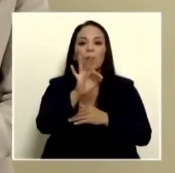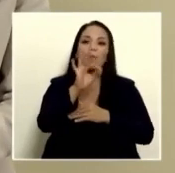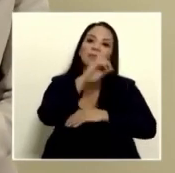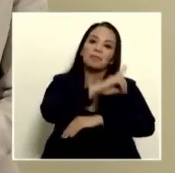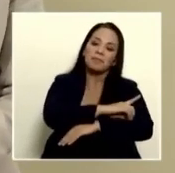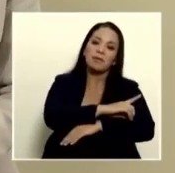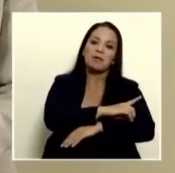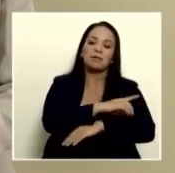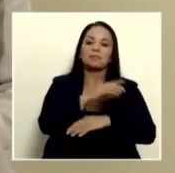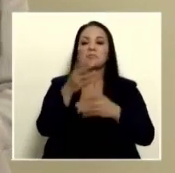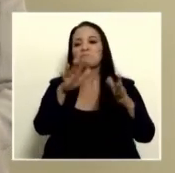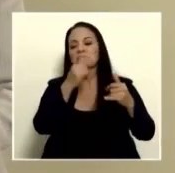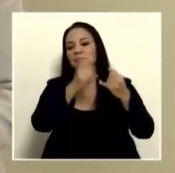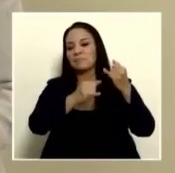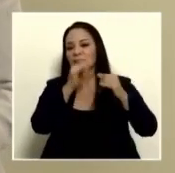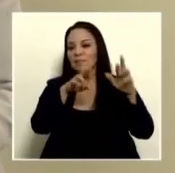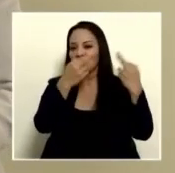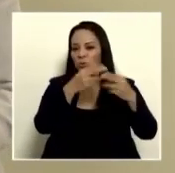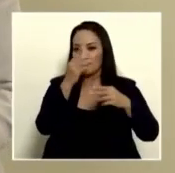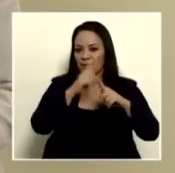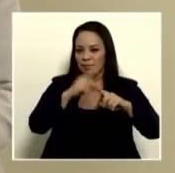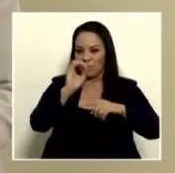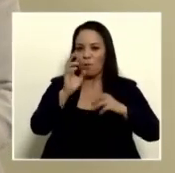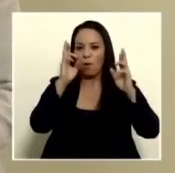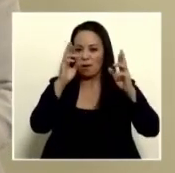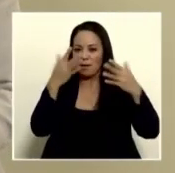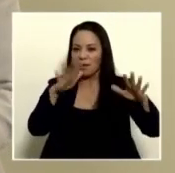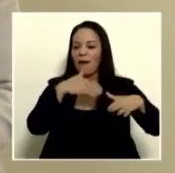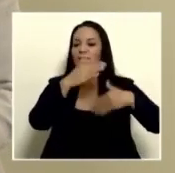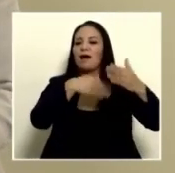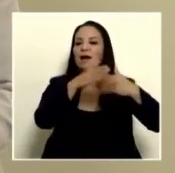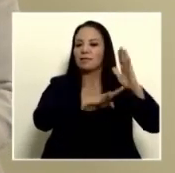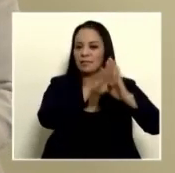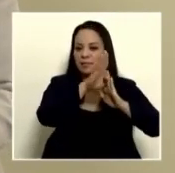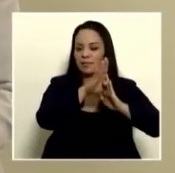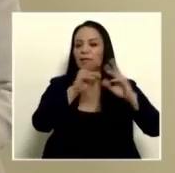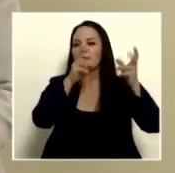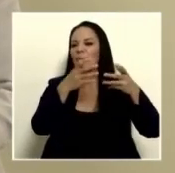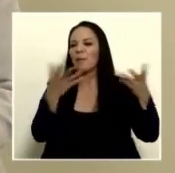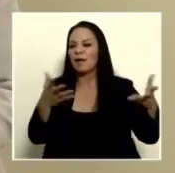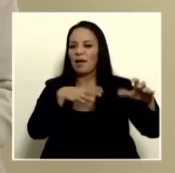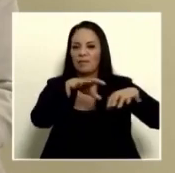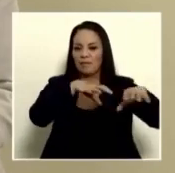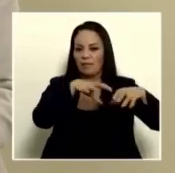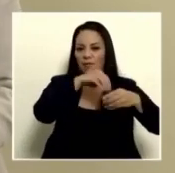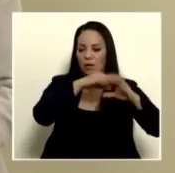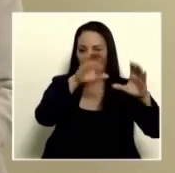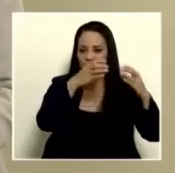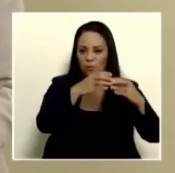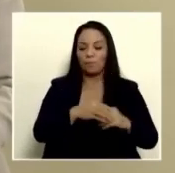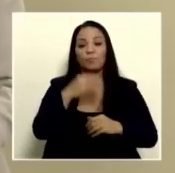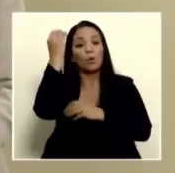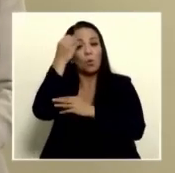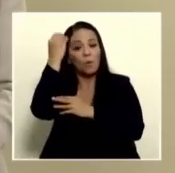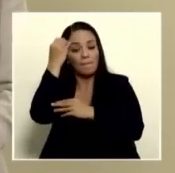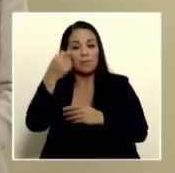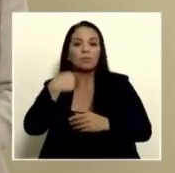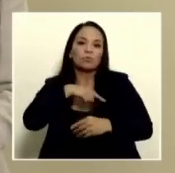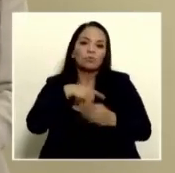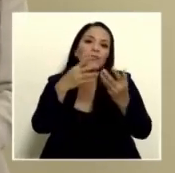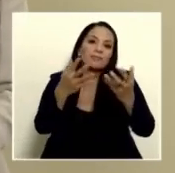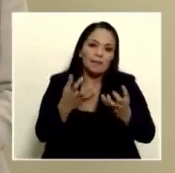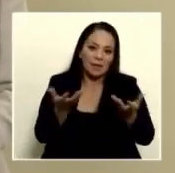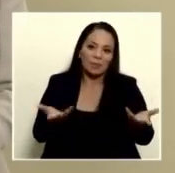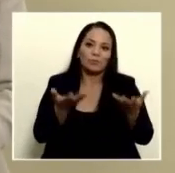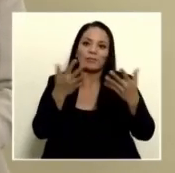días que finalizan las sesiones extraordinarias ojalá tener un avance en cuanto a la actividad en la comisión obviamente quisiéramos que